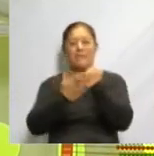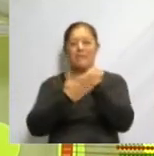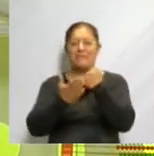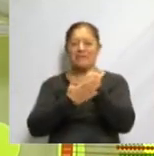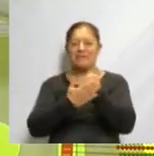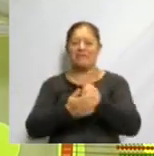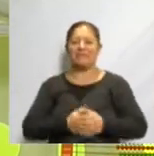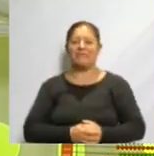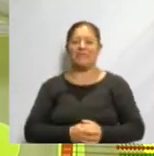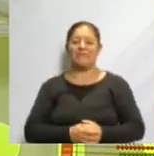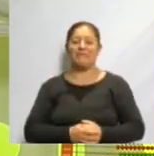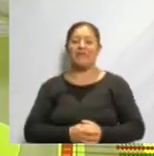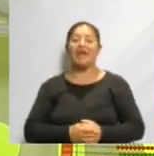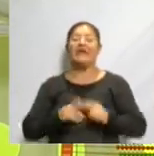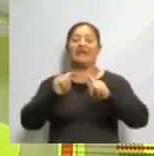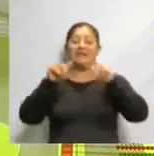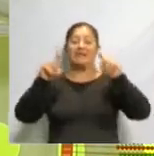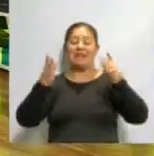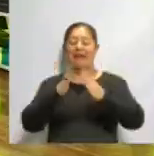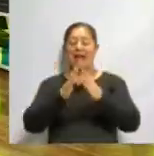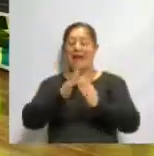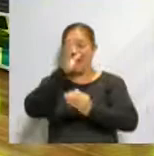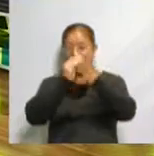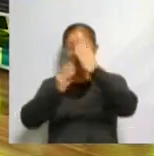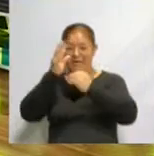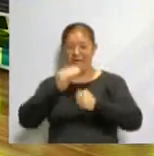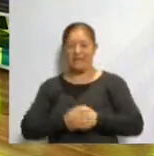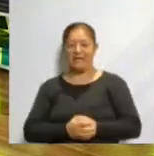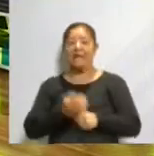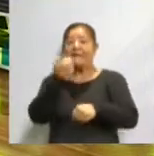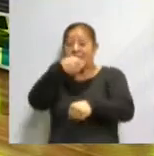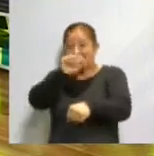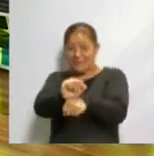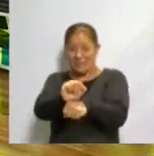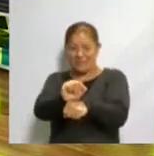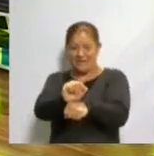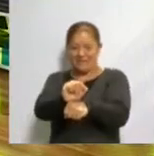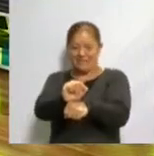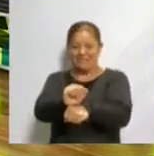emisión de Aprende en Casa Tlaxcala Secundaria.